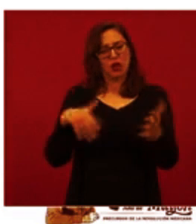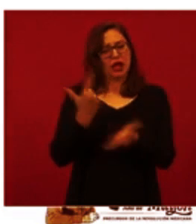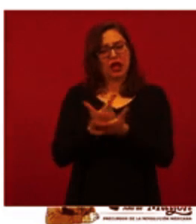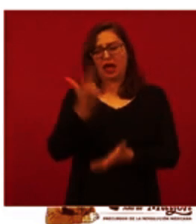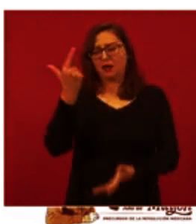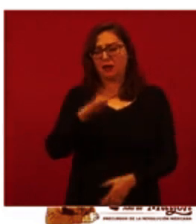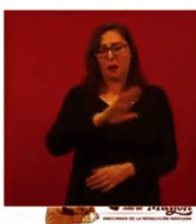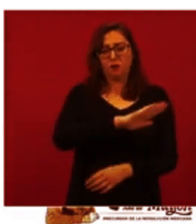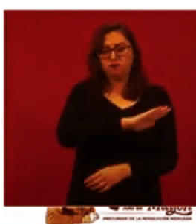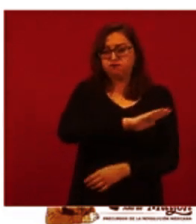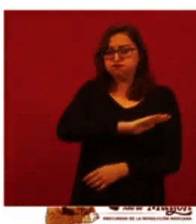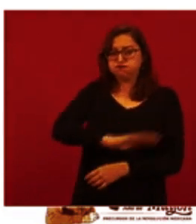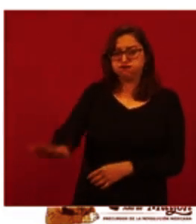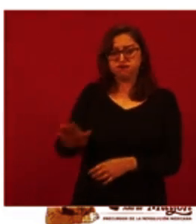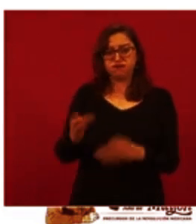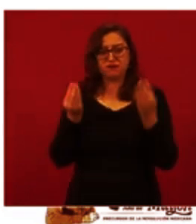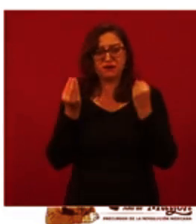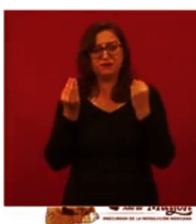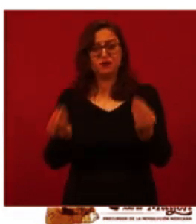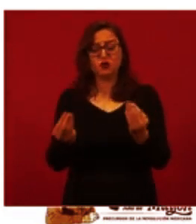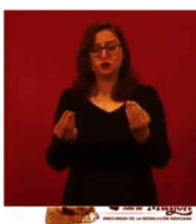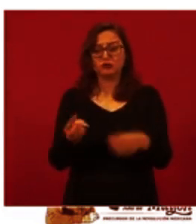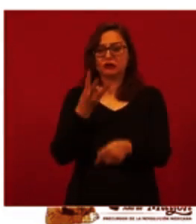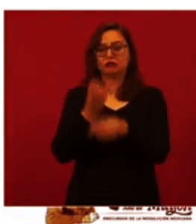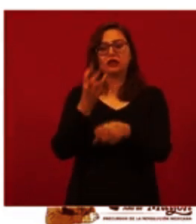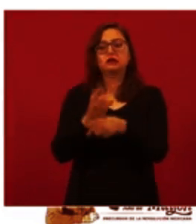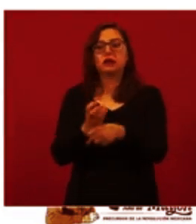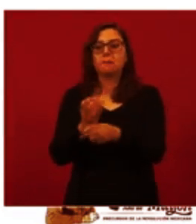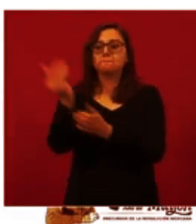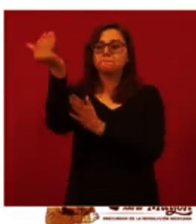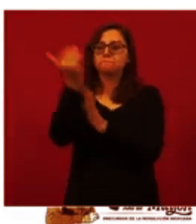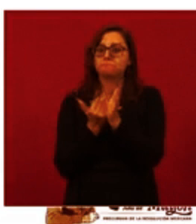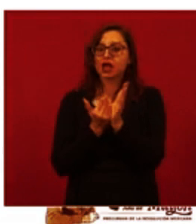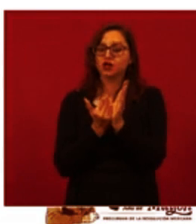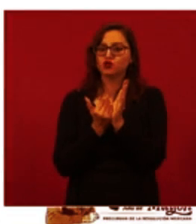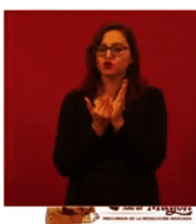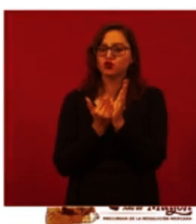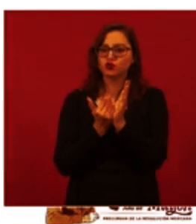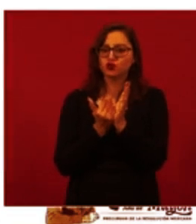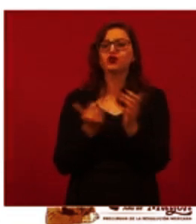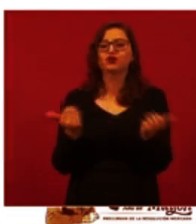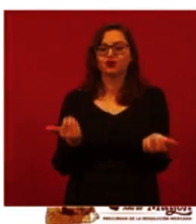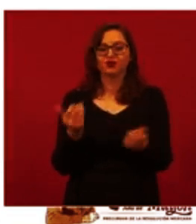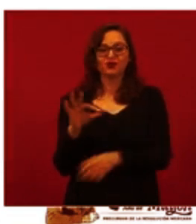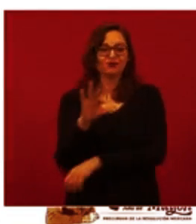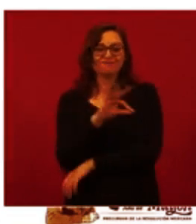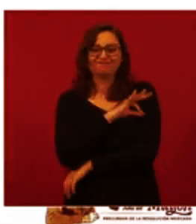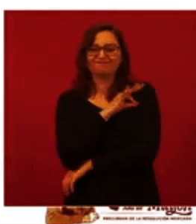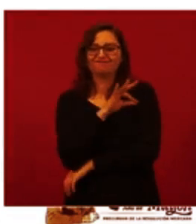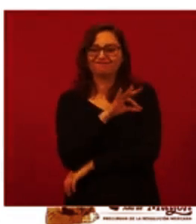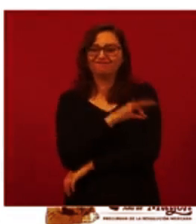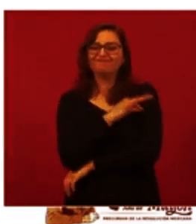comparadas con la tercera ola. Las defunciones redujeron cuando la población estaba